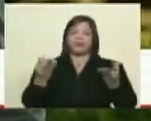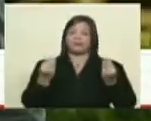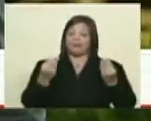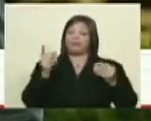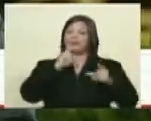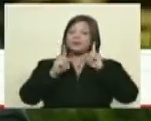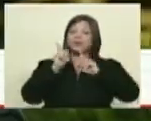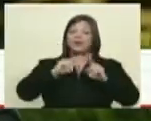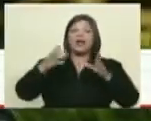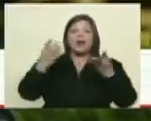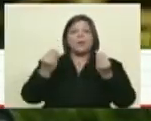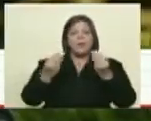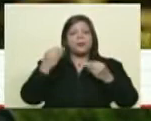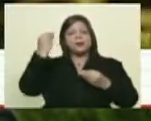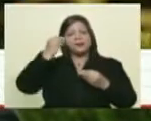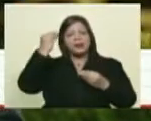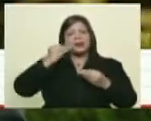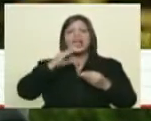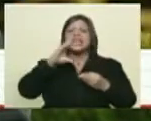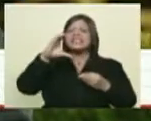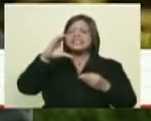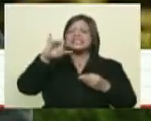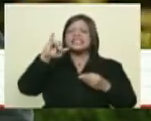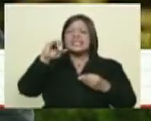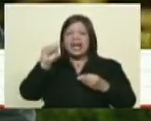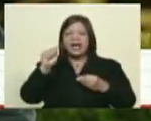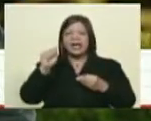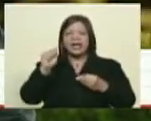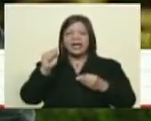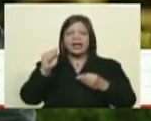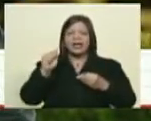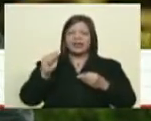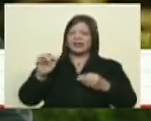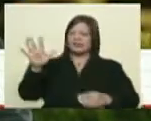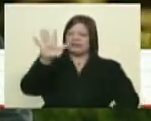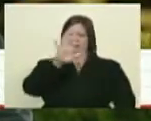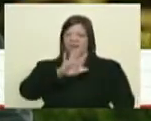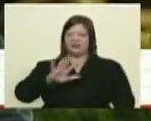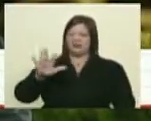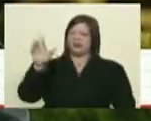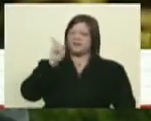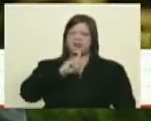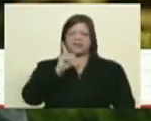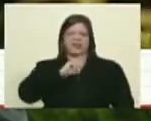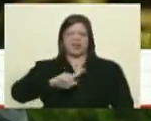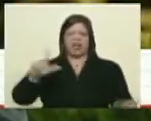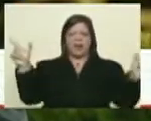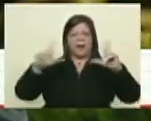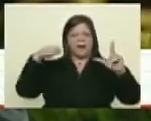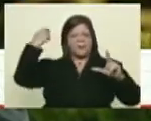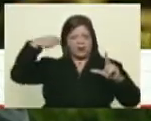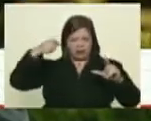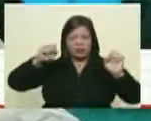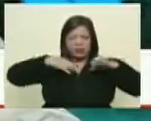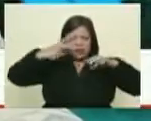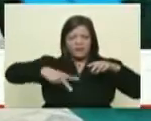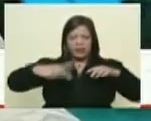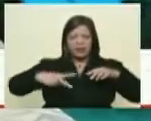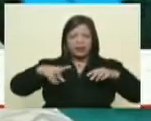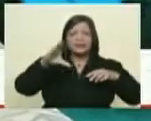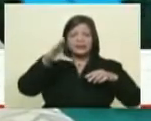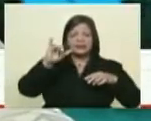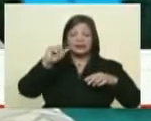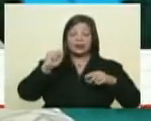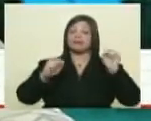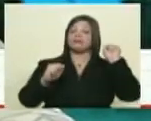que cuando mencionan la CIA, estás hablando de algo inexistente, etéreo, de las películas. Es que la CIA existe, de verdad. No solamente